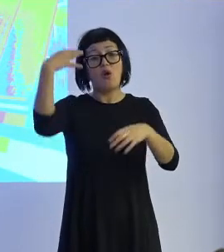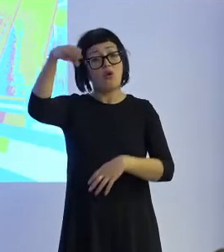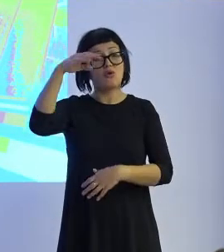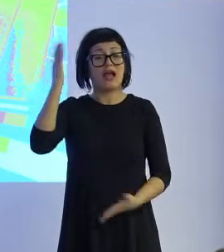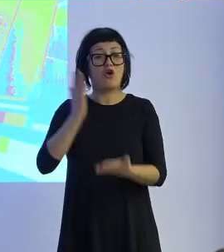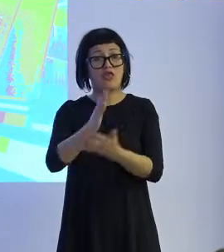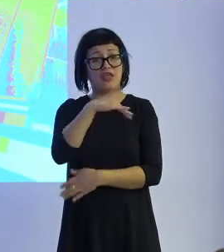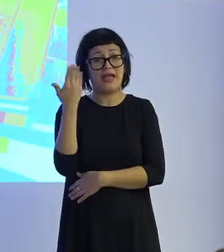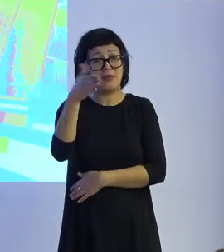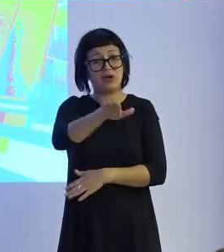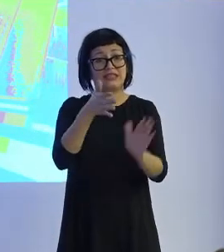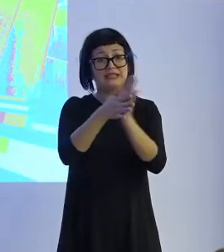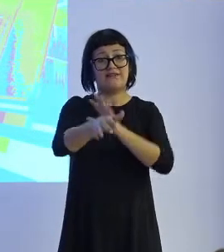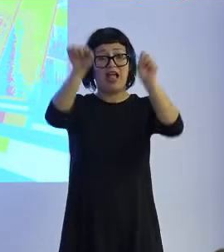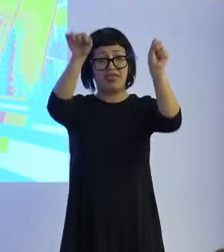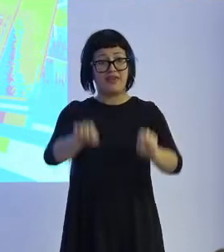es decir, el cierre de la empresa.